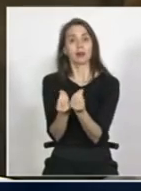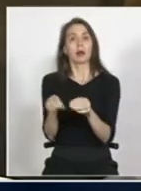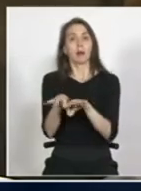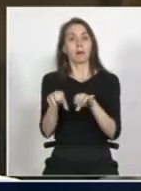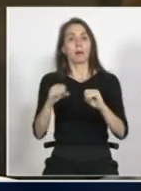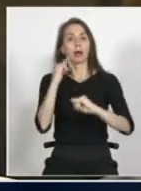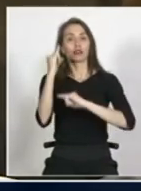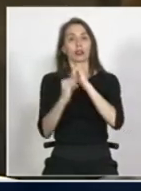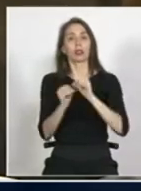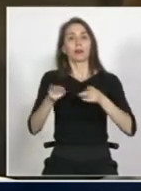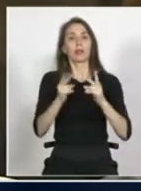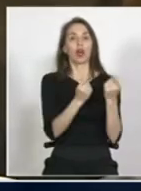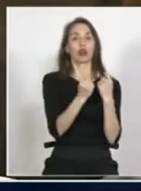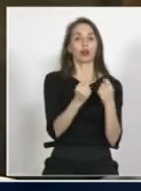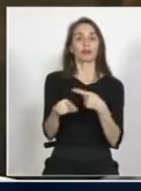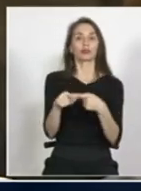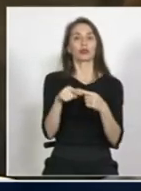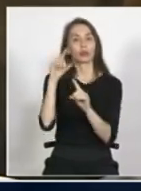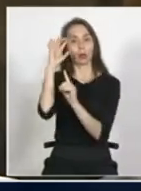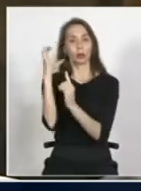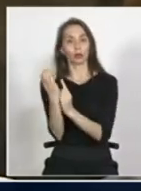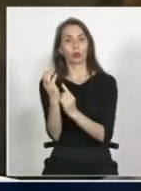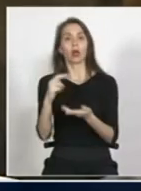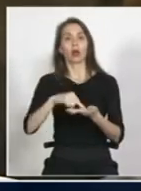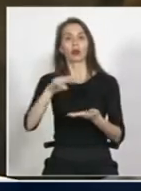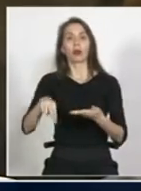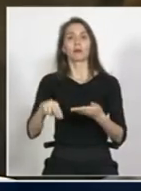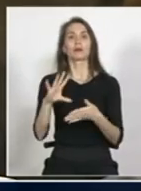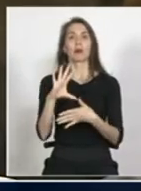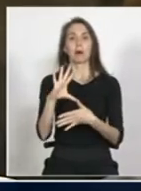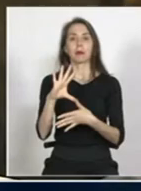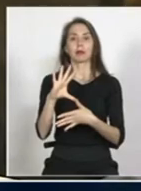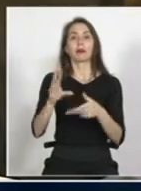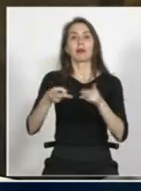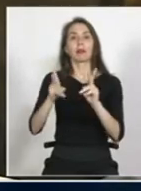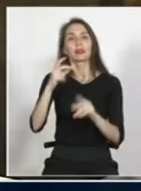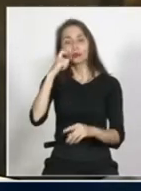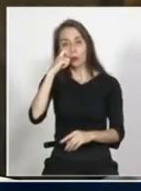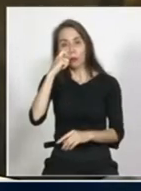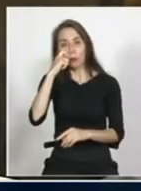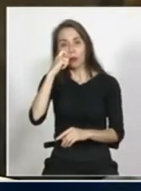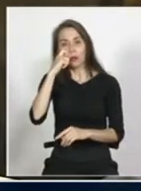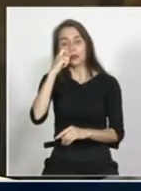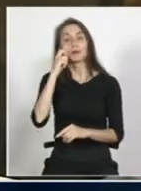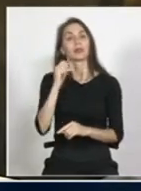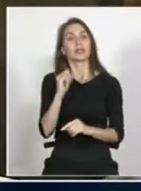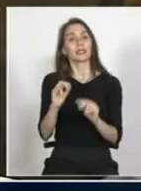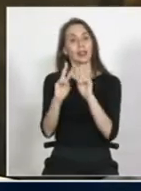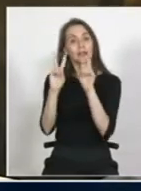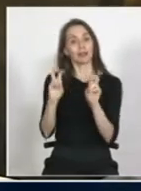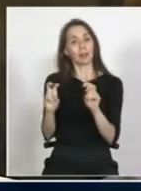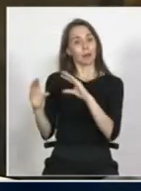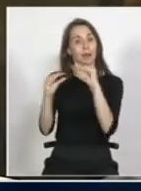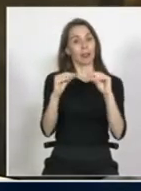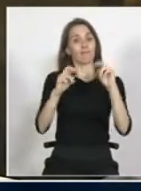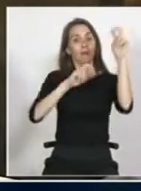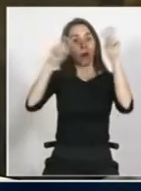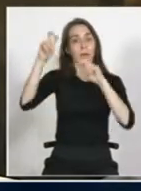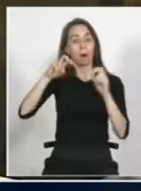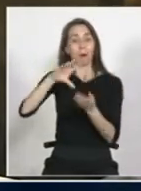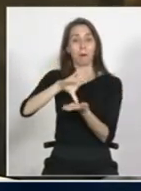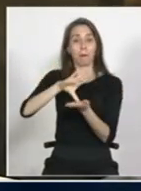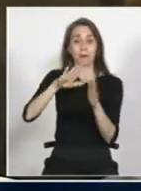Internacional de Derechos Económicos, Sociales y Culturales, la Convención Americana de Derechos Humanos y en específico para el tema que nos convoca hoy en día, la